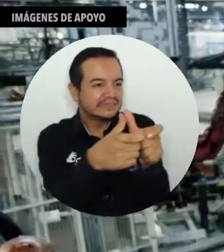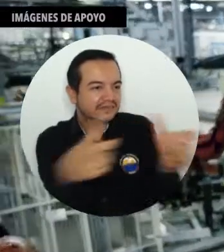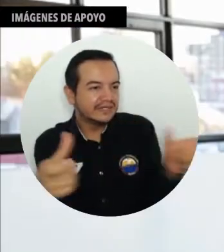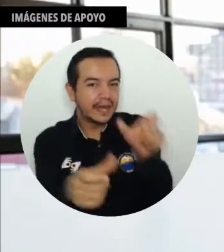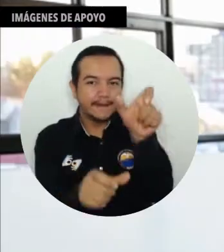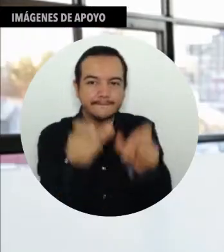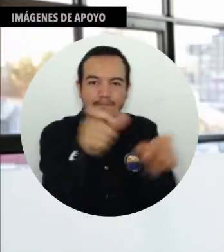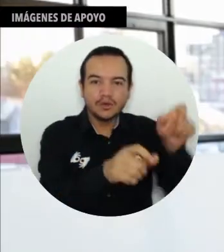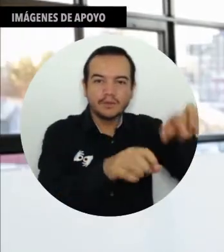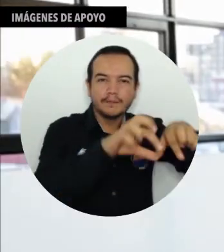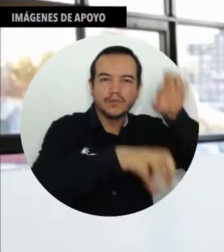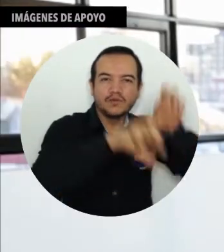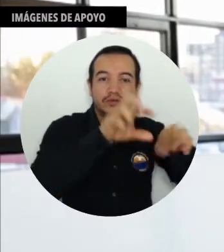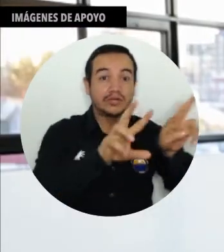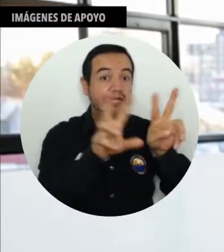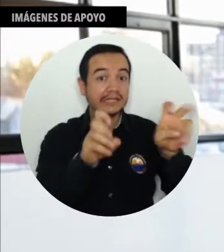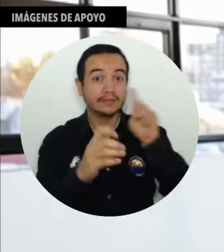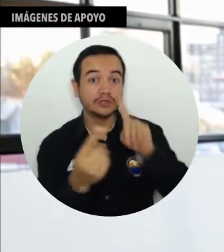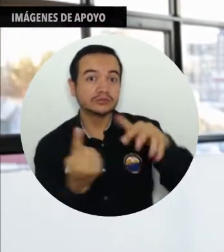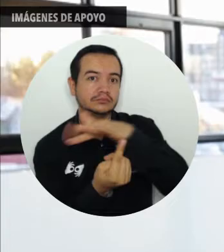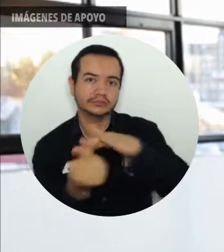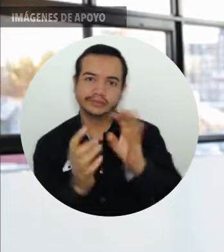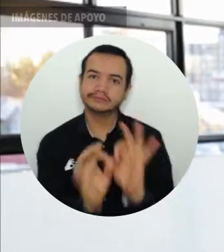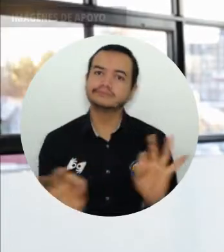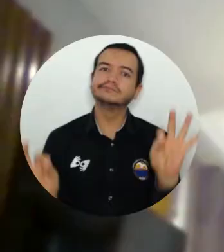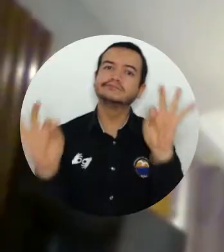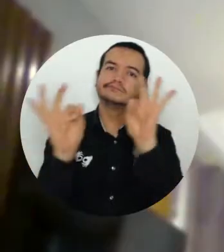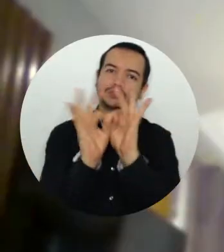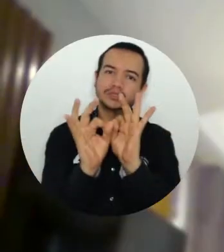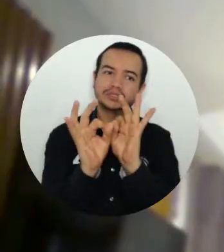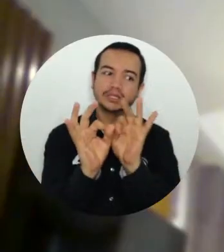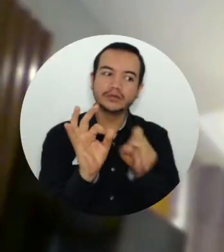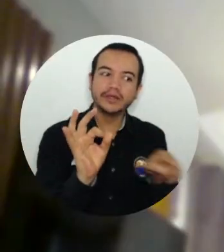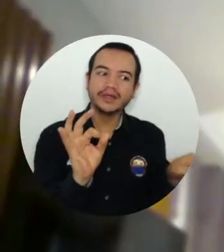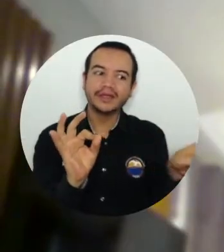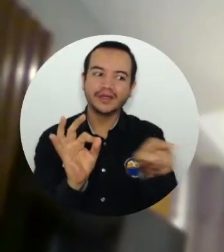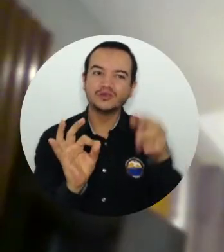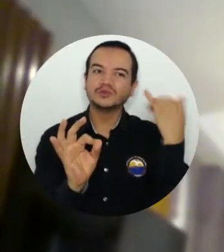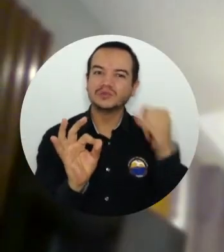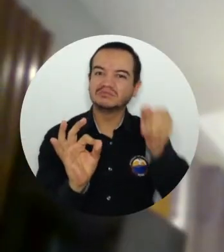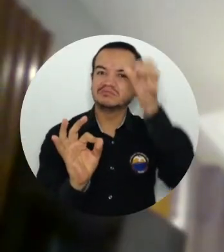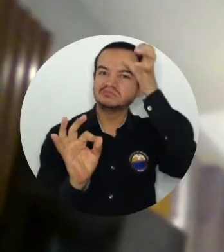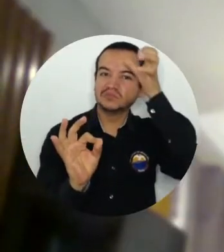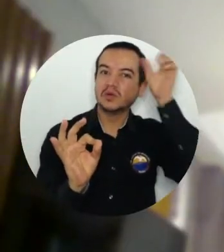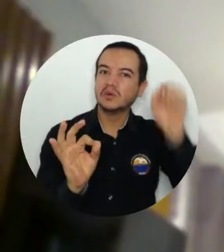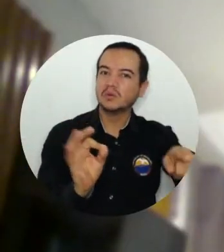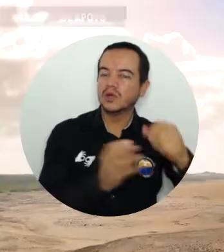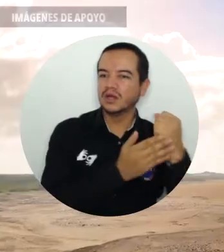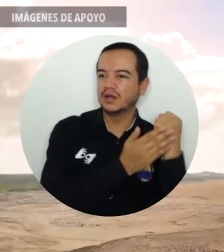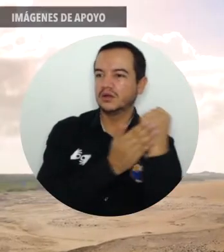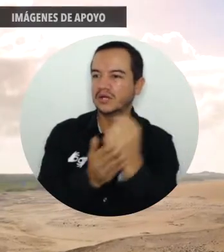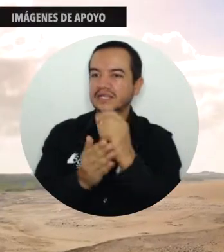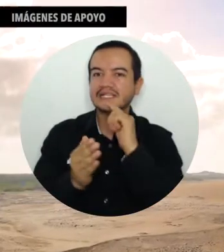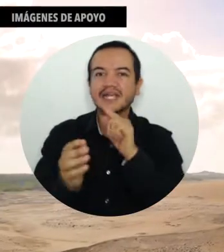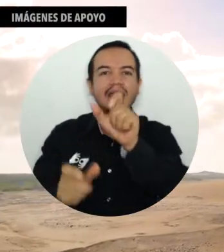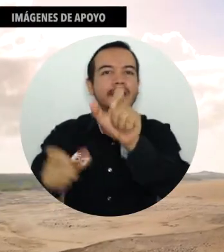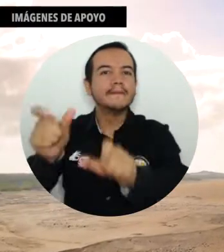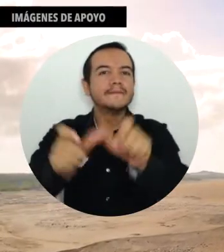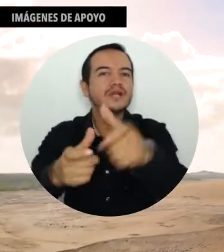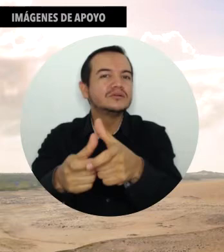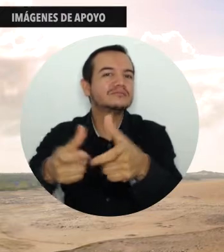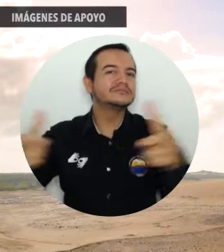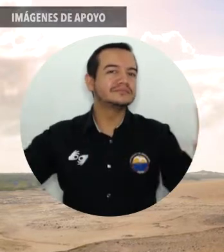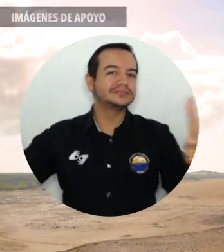profesionales formados en estos asuntos, para que coloquen ese conocimiento al servicio de la